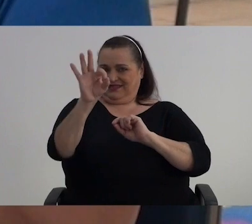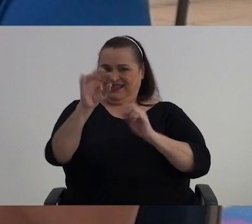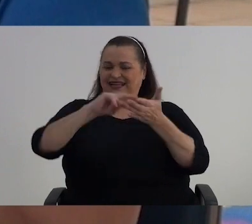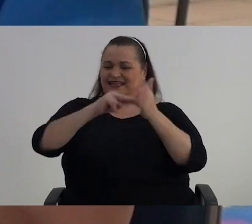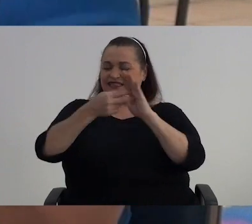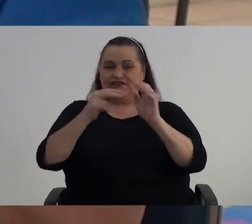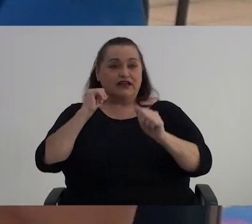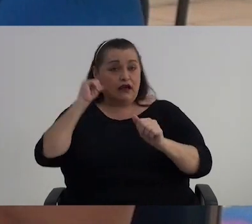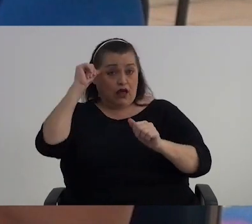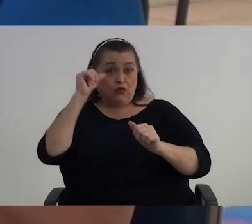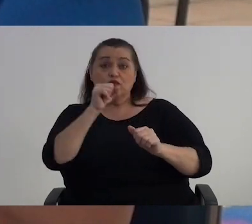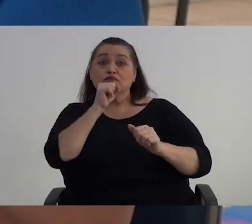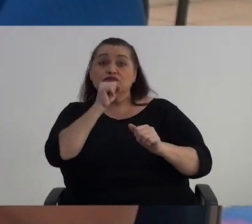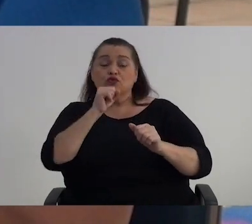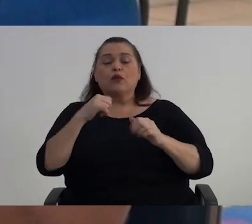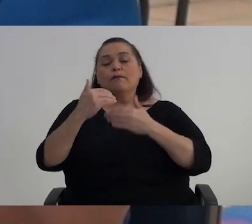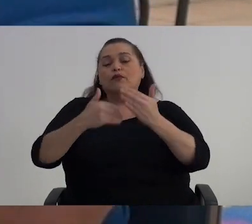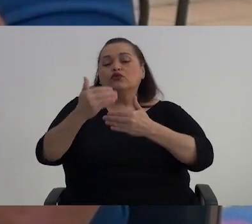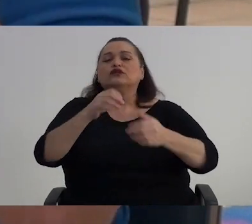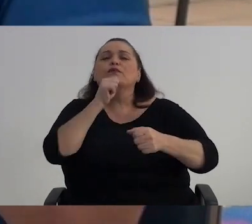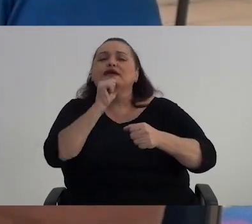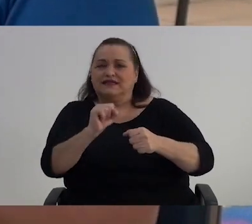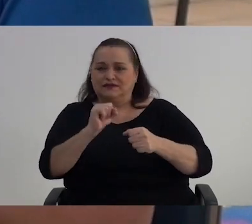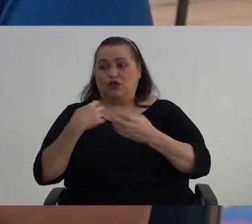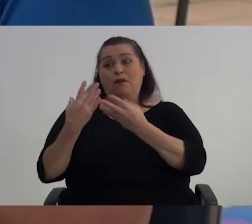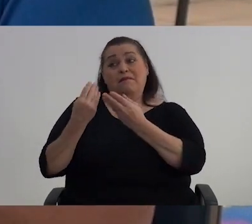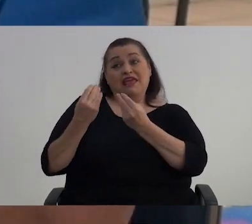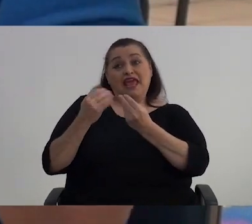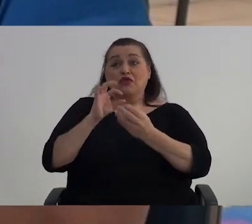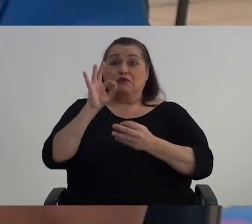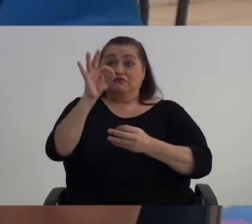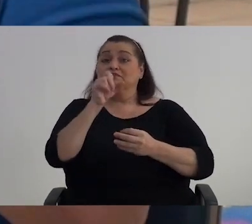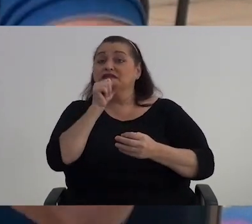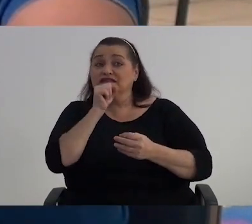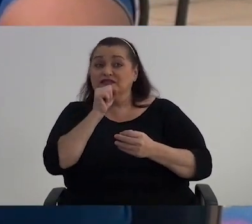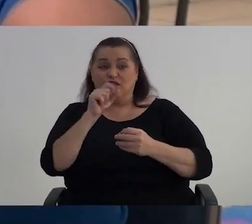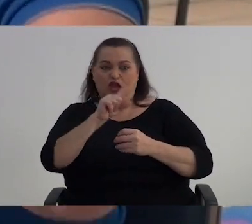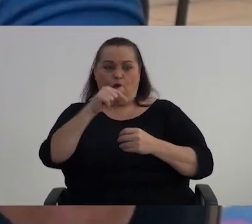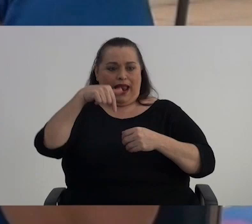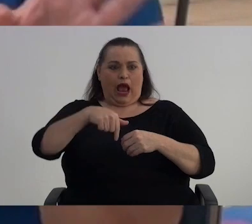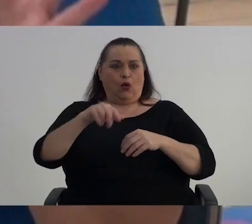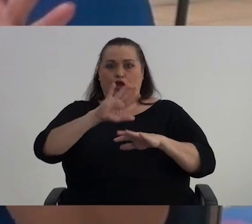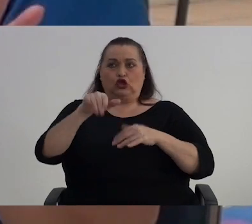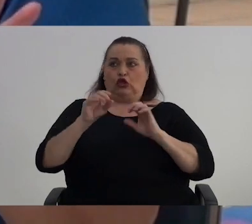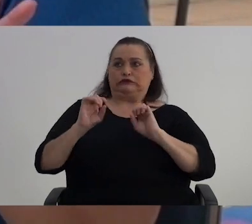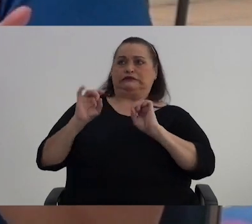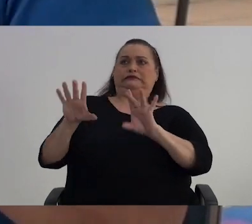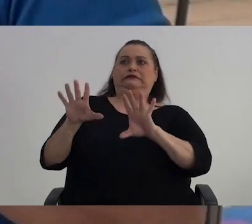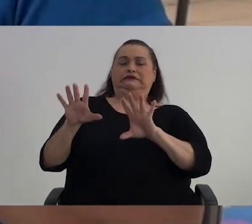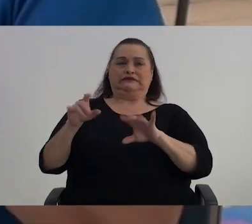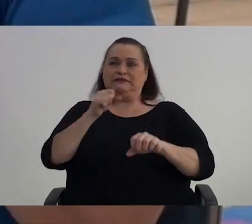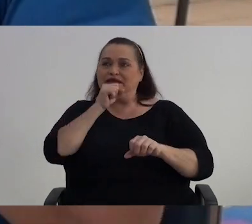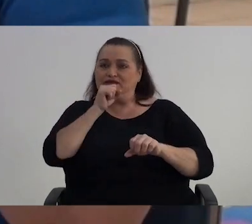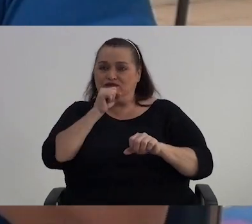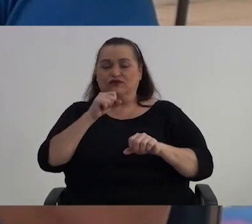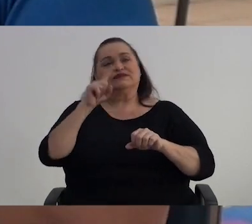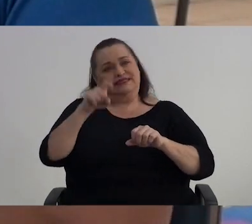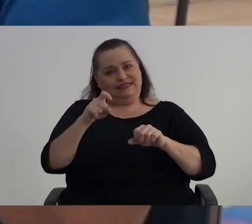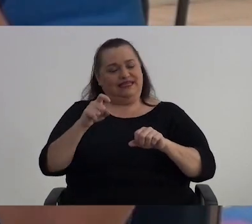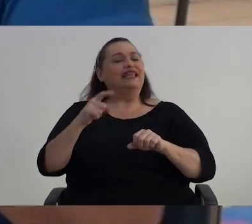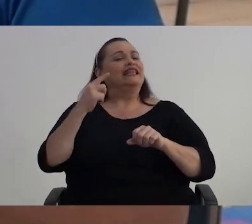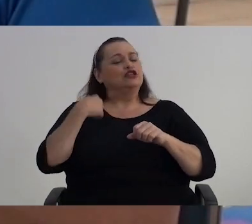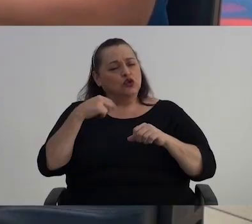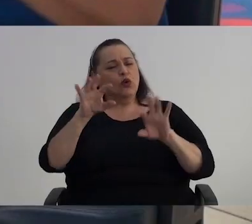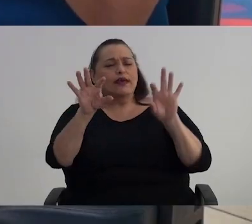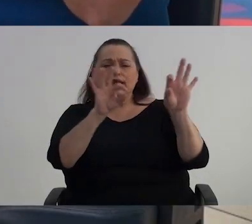Un adulto mayor Y lo que es el proceso De envejecimiento No le tendríamos miedo A envejecer Como ahora que vivimos Una gerontofobia terrible Este Y tenemos que cortar